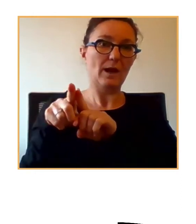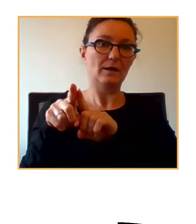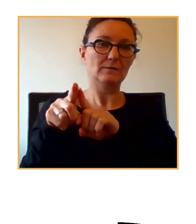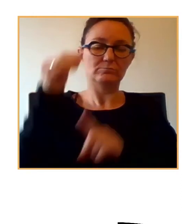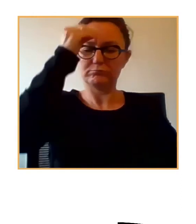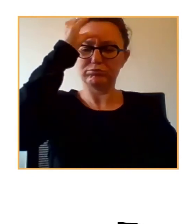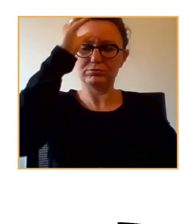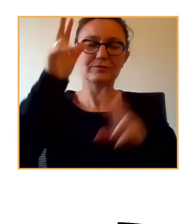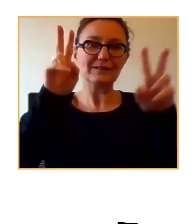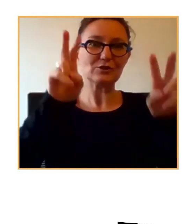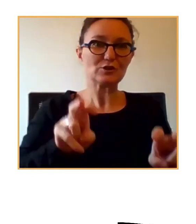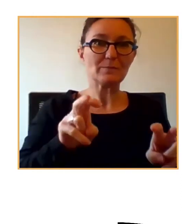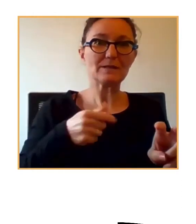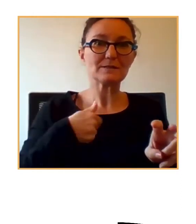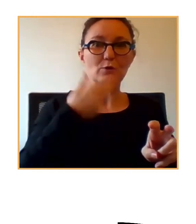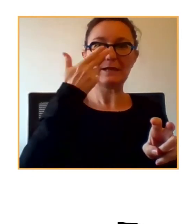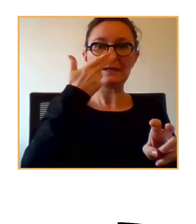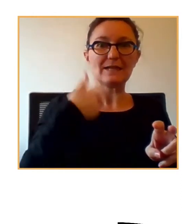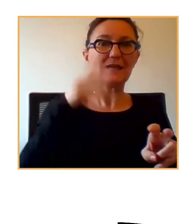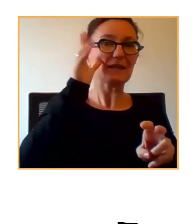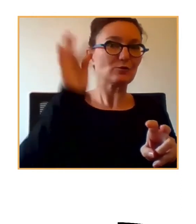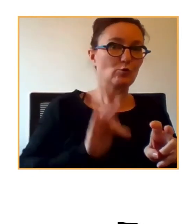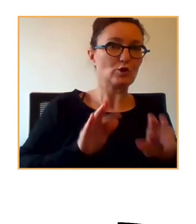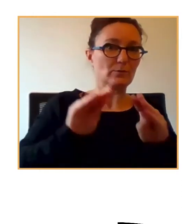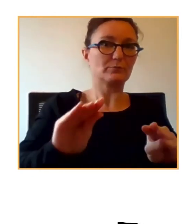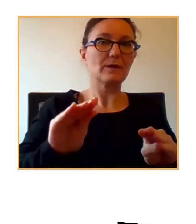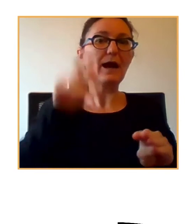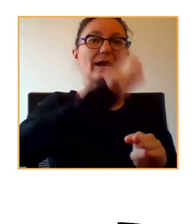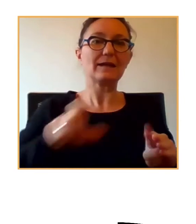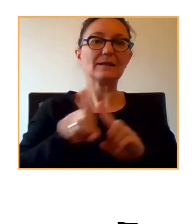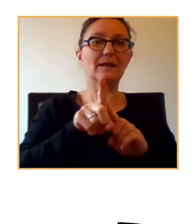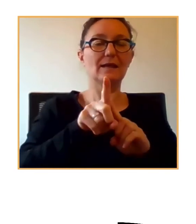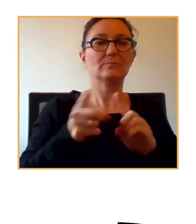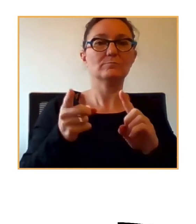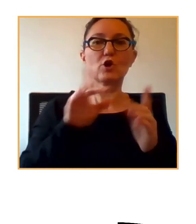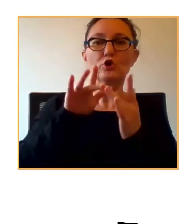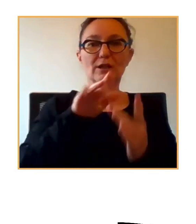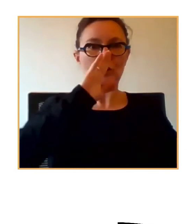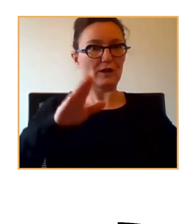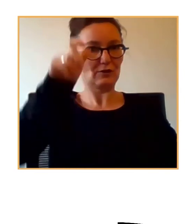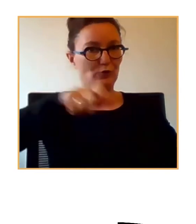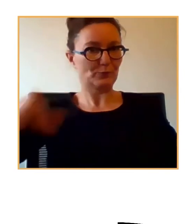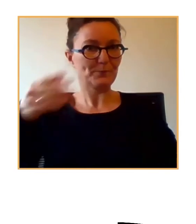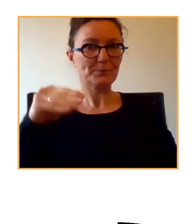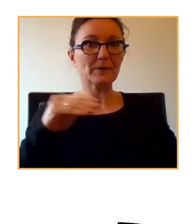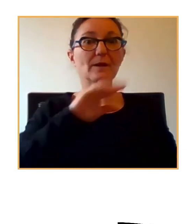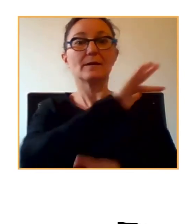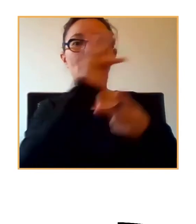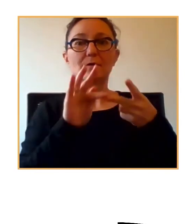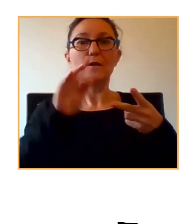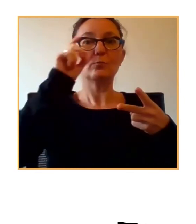creo que va a ser muy interesante oír la voz de los que también están en la primera fila. Y después, a continuación, viene el profesor,